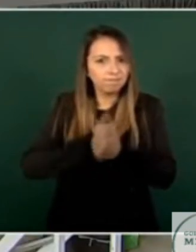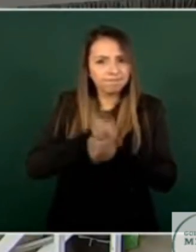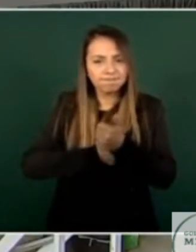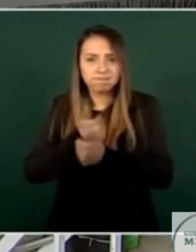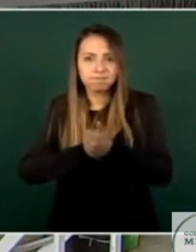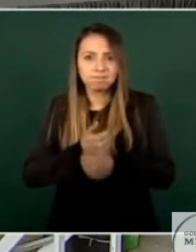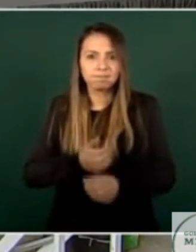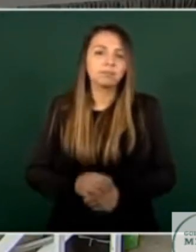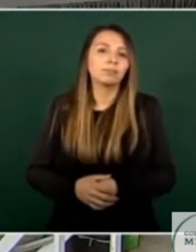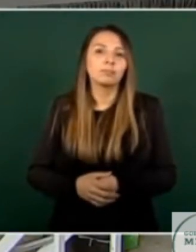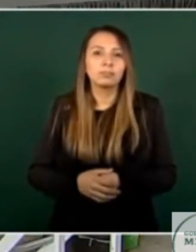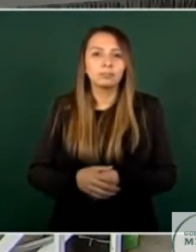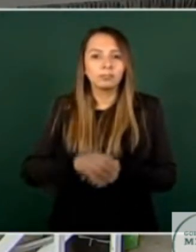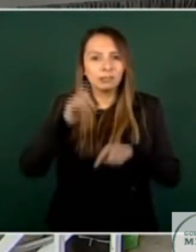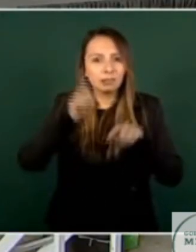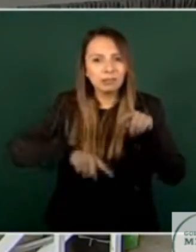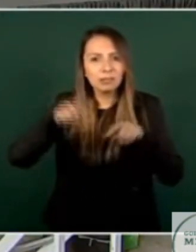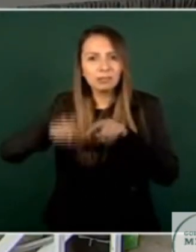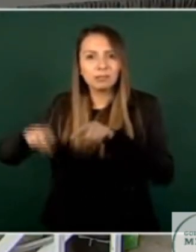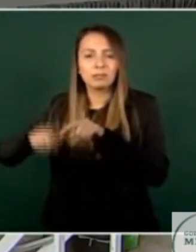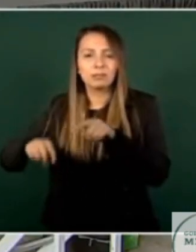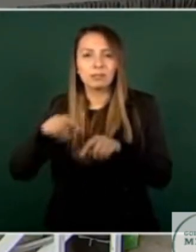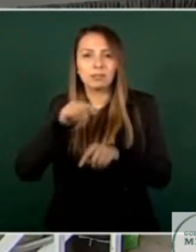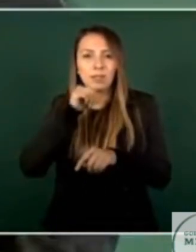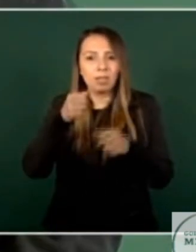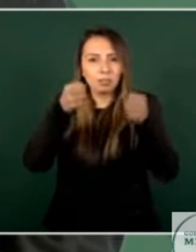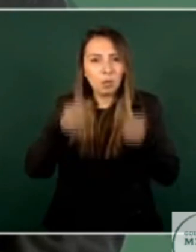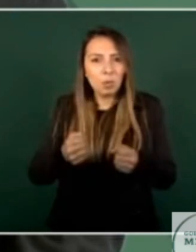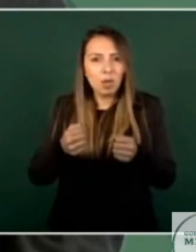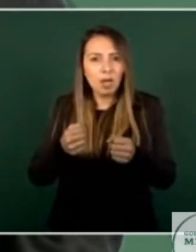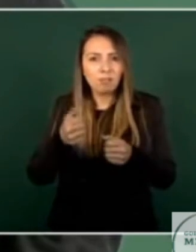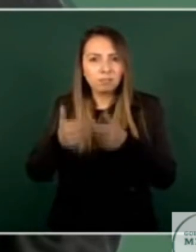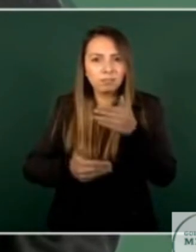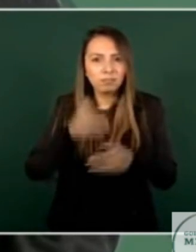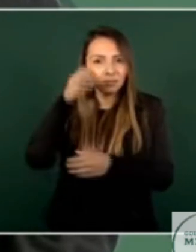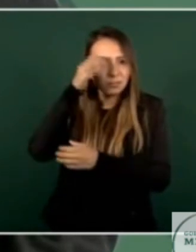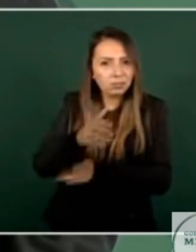la inseguridad del crimen y la impunidad